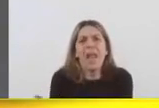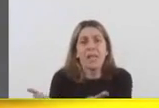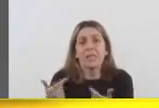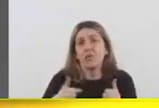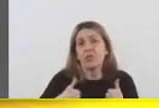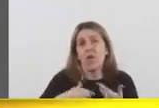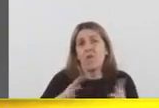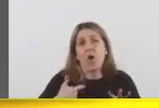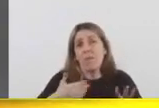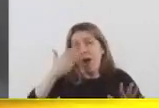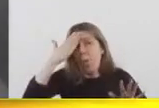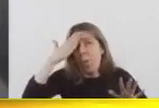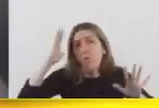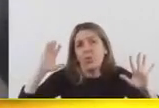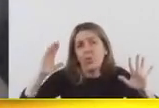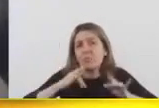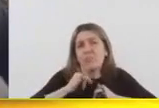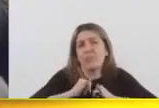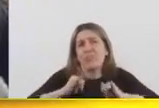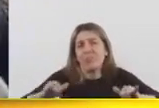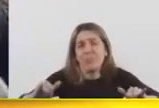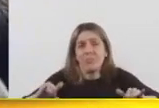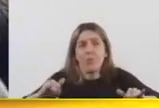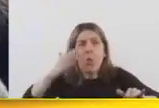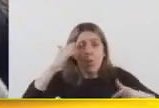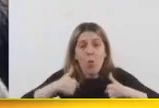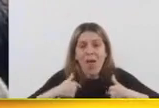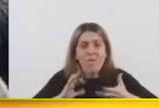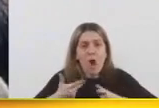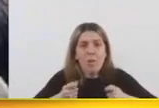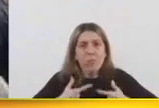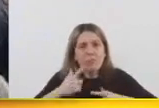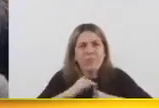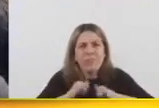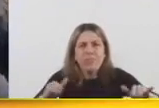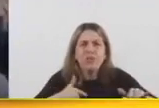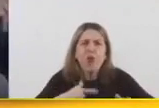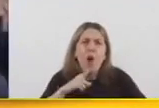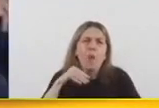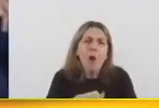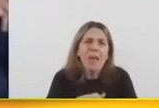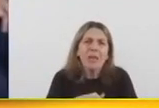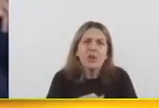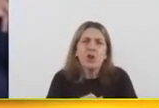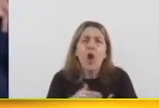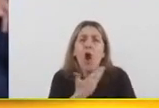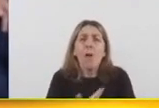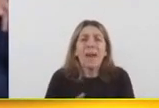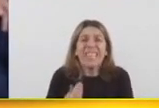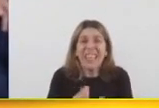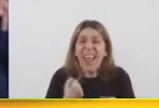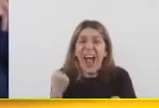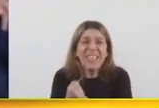liberado para mayores de 35, y después también señalando la prioridad que habían tenido